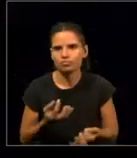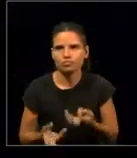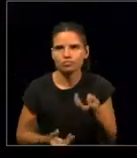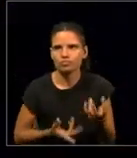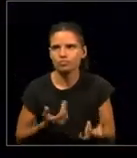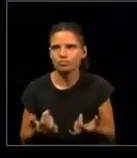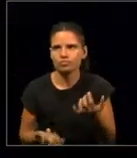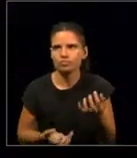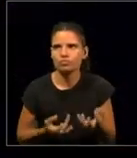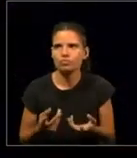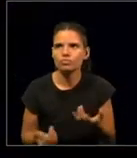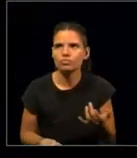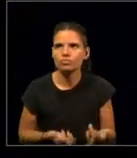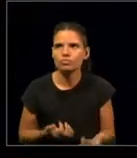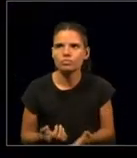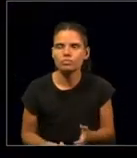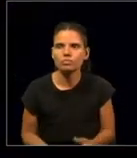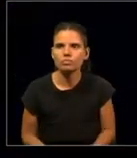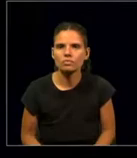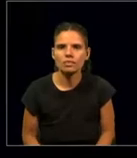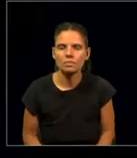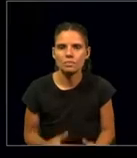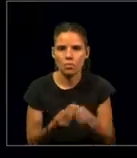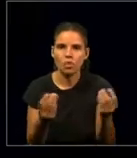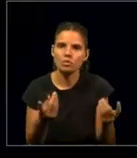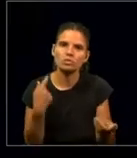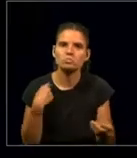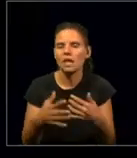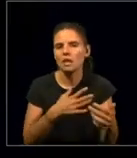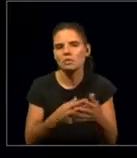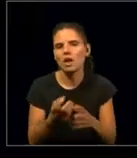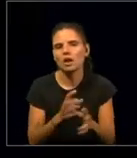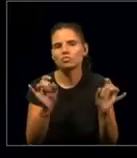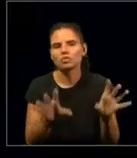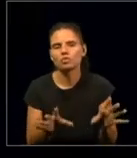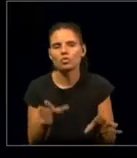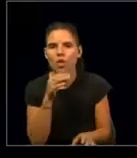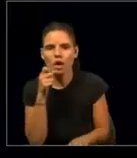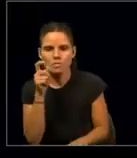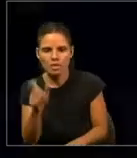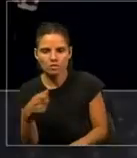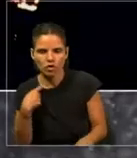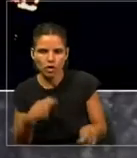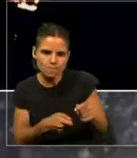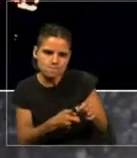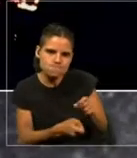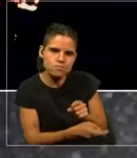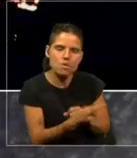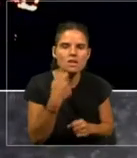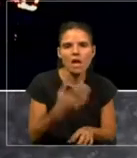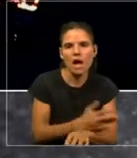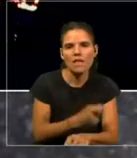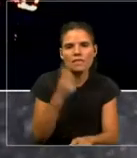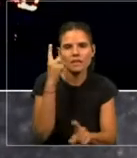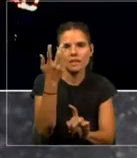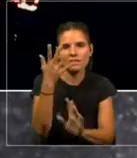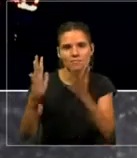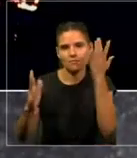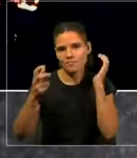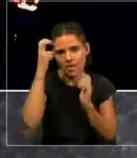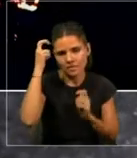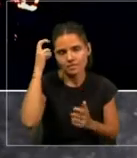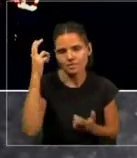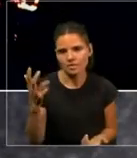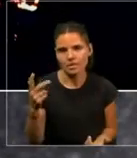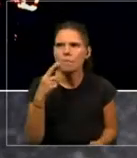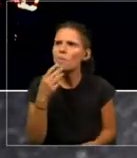porcentaje han sido producto de hechos naturales. No han sido intencionales como eran en el Amazonas. Pero, ¿por qué se producen con